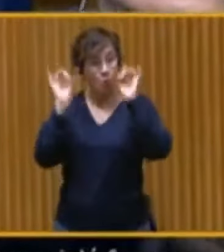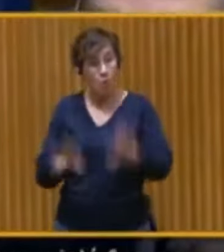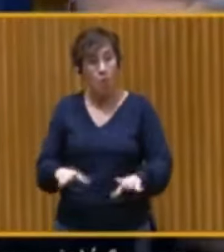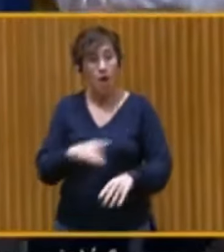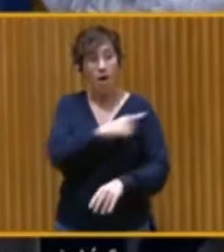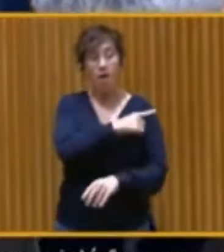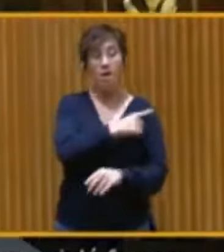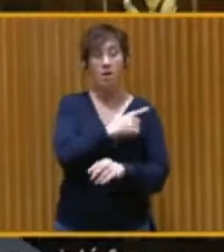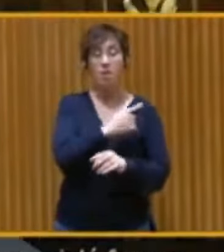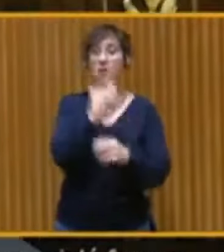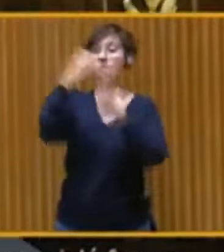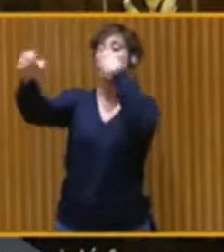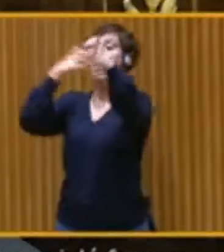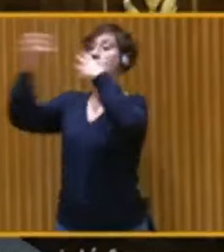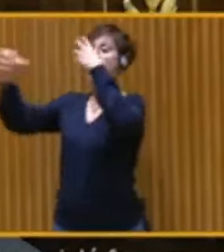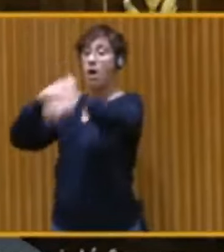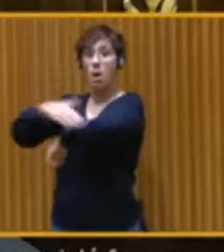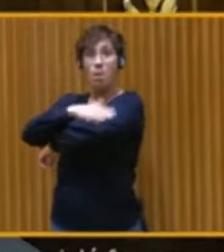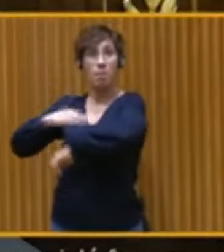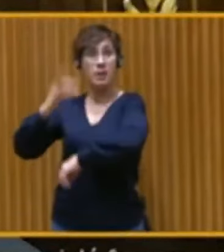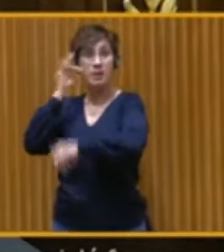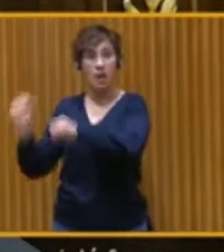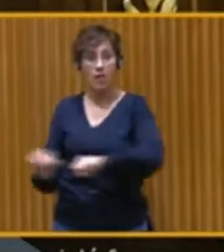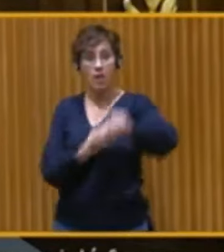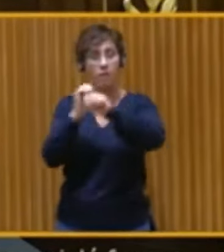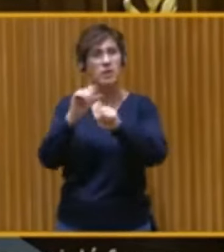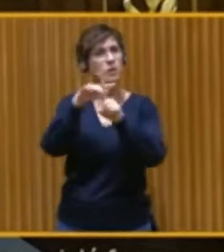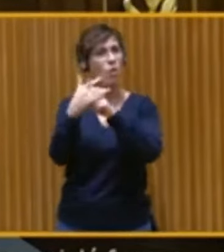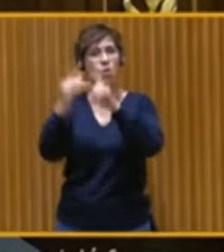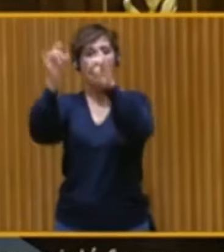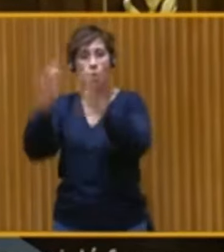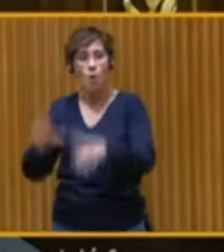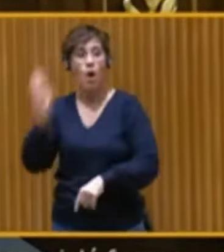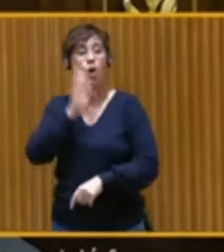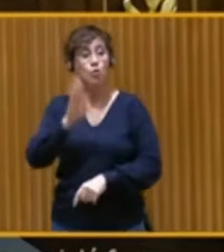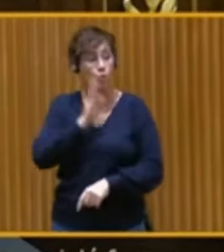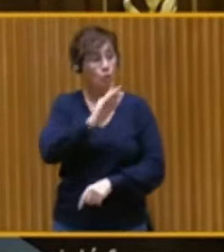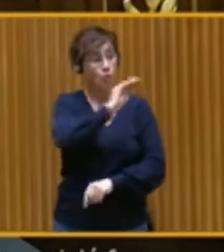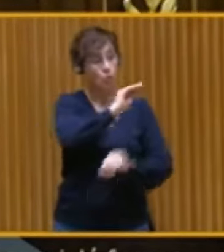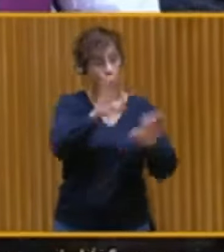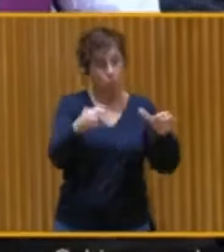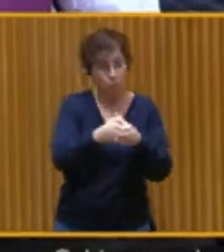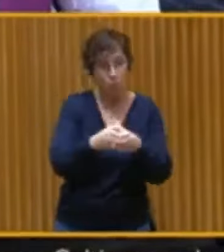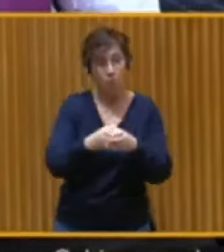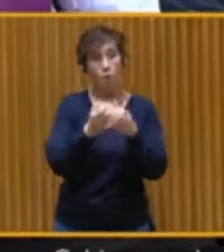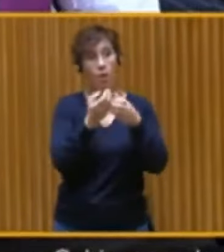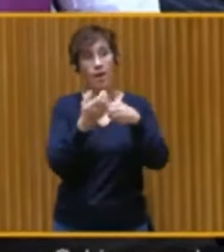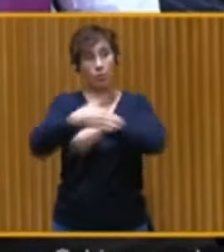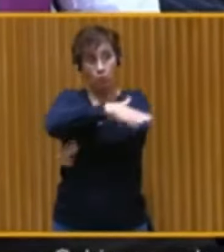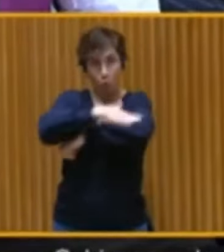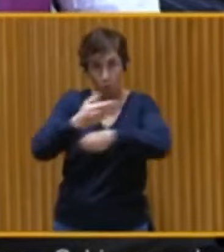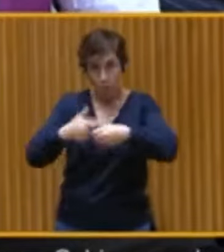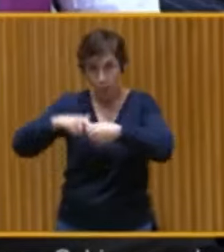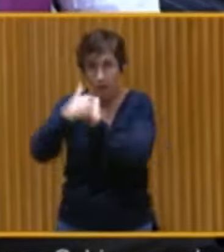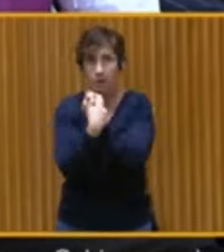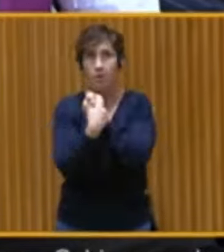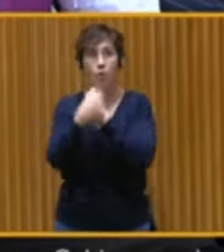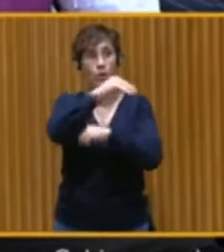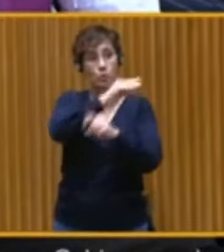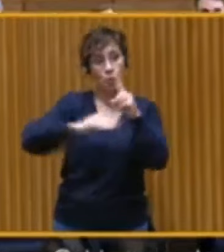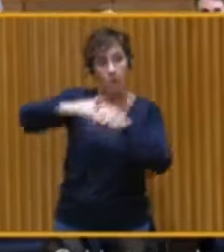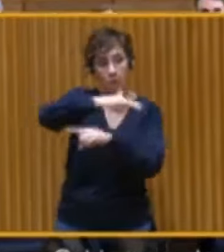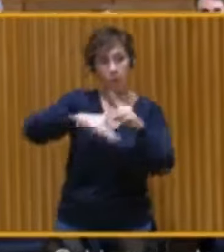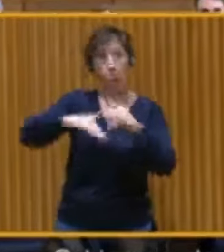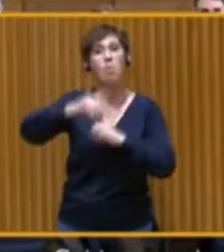los corruptos de su partido, de su gobierno y de su entorno. Y para hablarle así, señorías, al señor Sánchez.